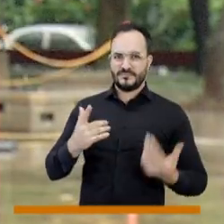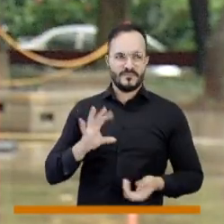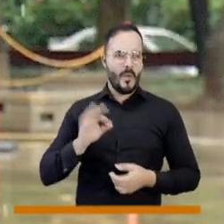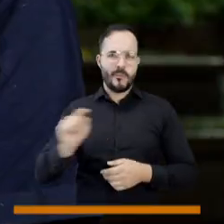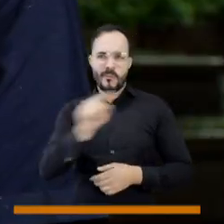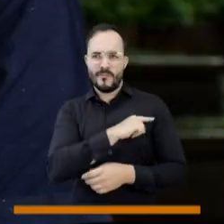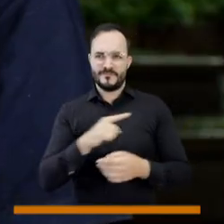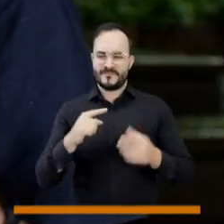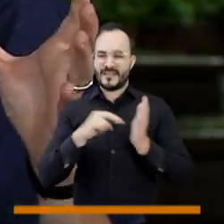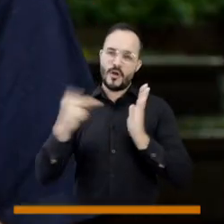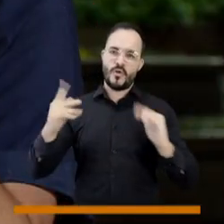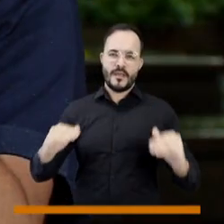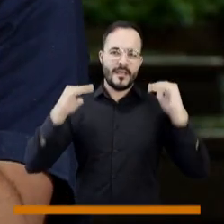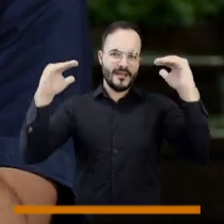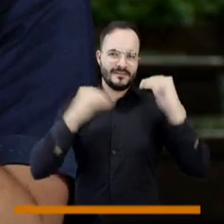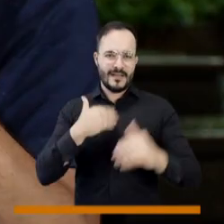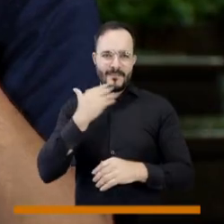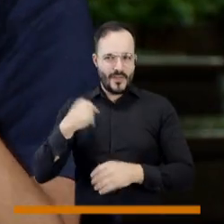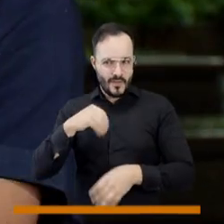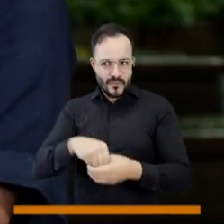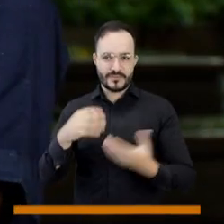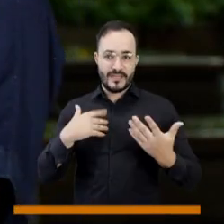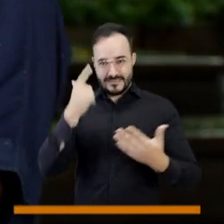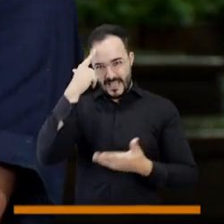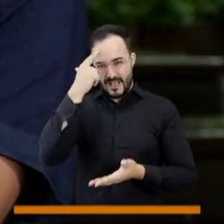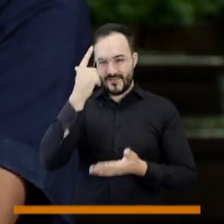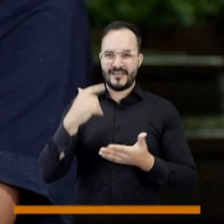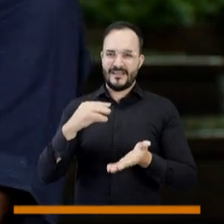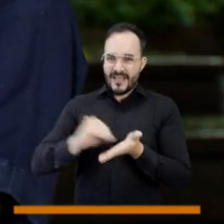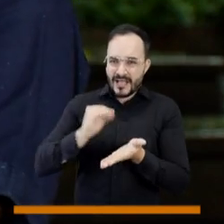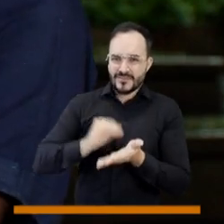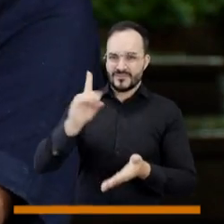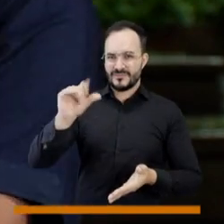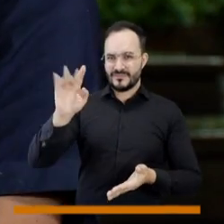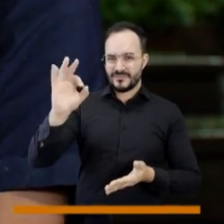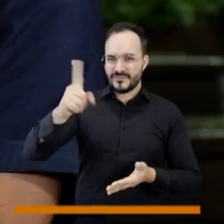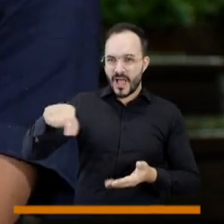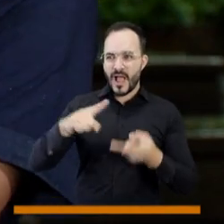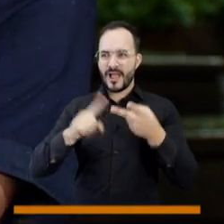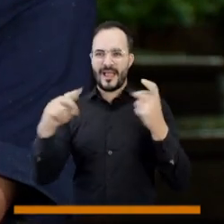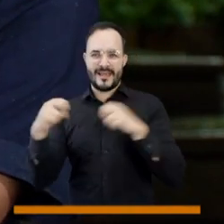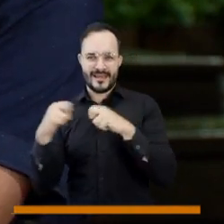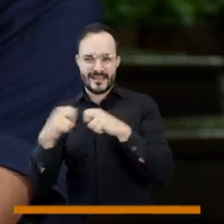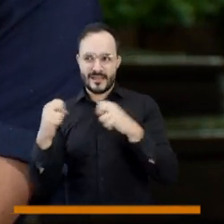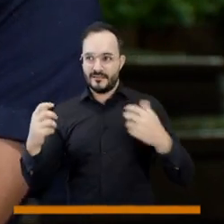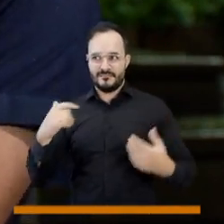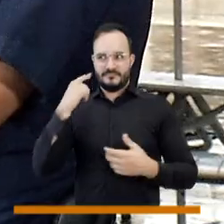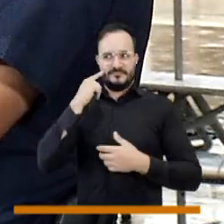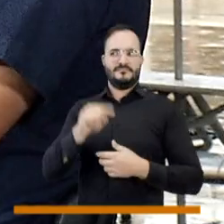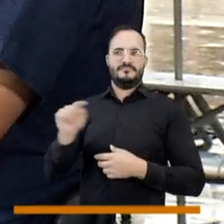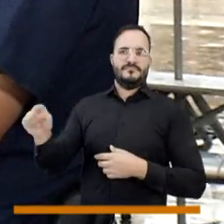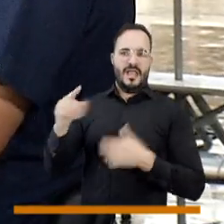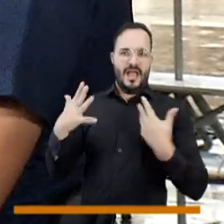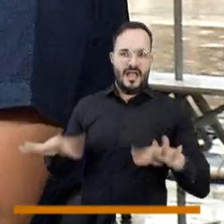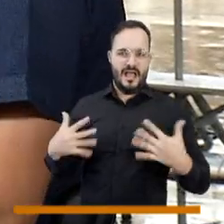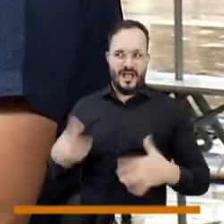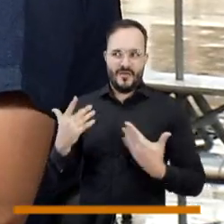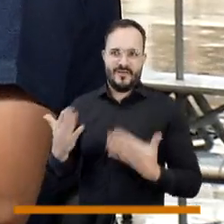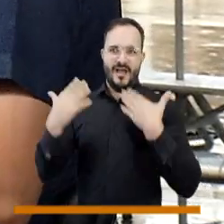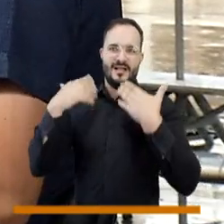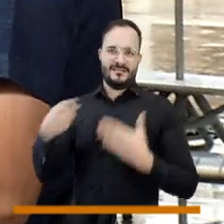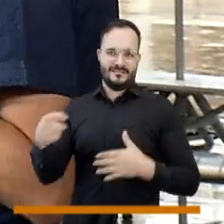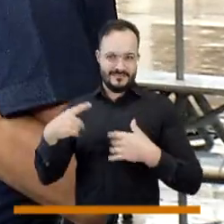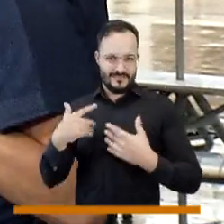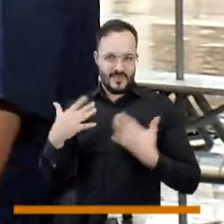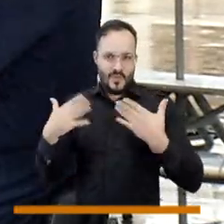pongámosle medición inteligente a todo el mundo, empecemos a entender mucho más, a juntar ese mundo de los datos y el mundo de la energía, que es esa nueva mina de oro tecnológica